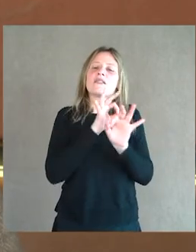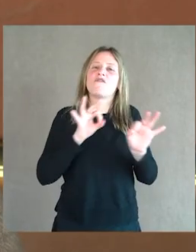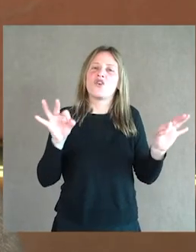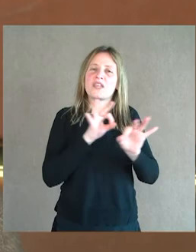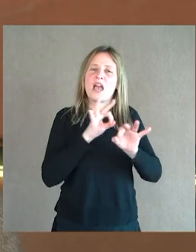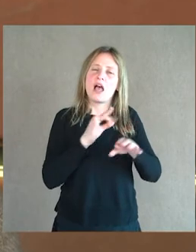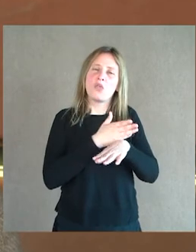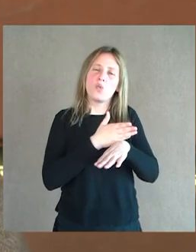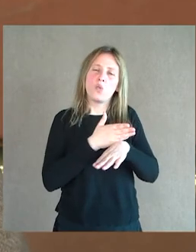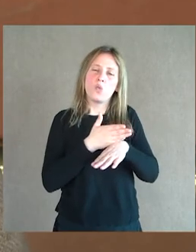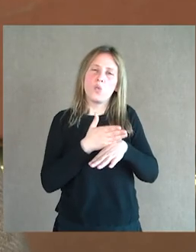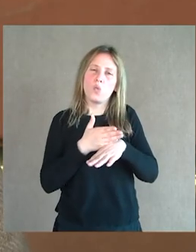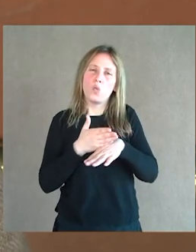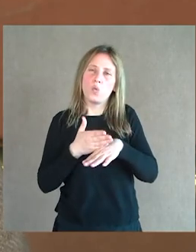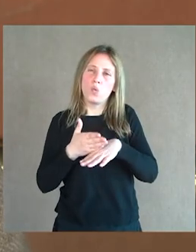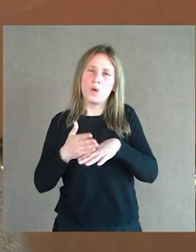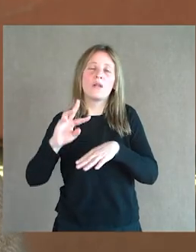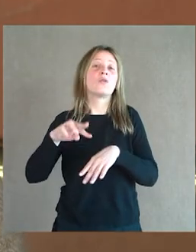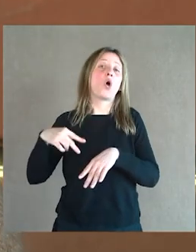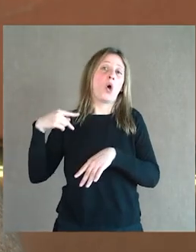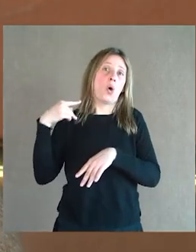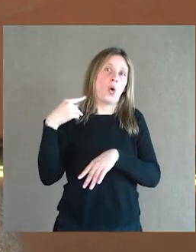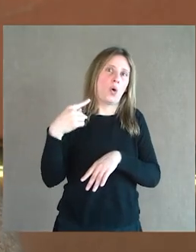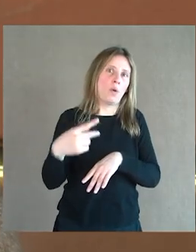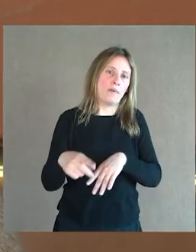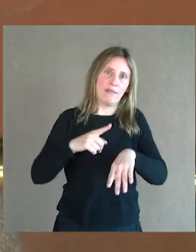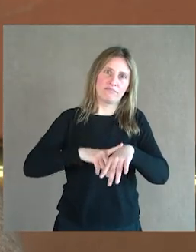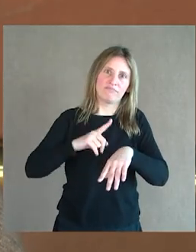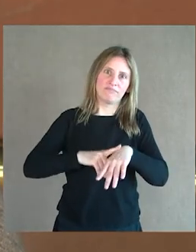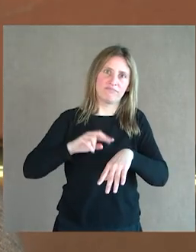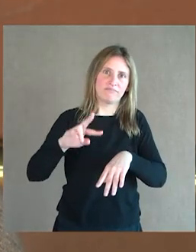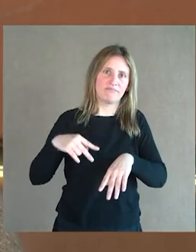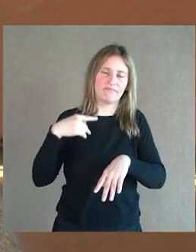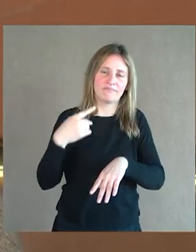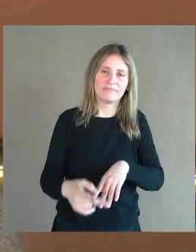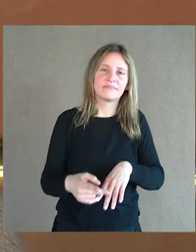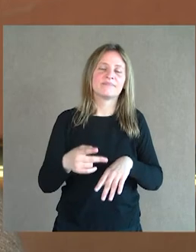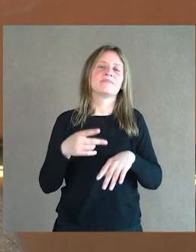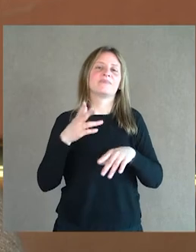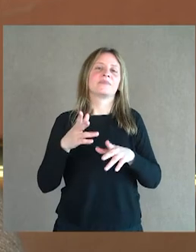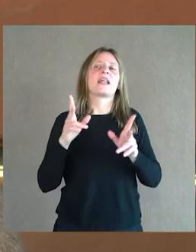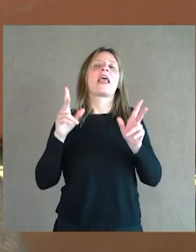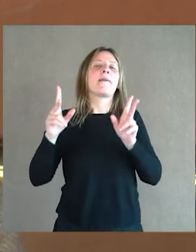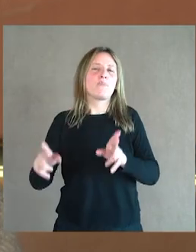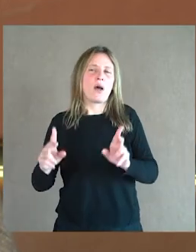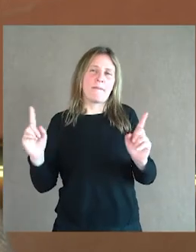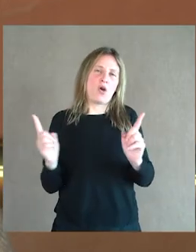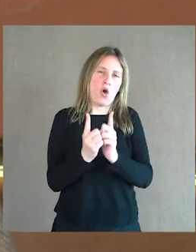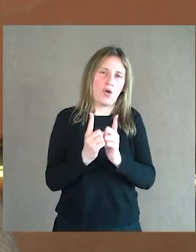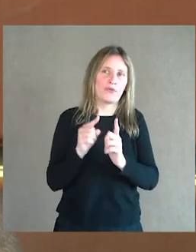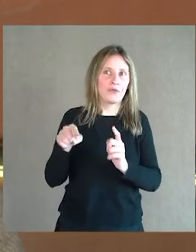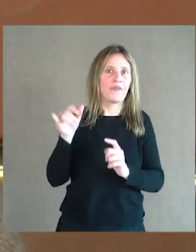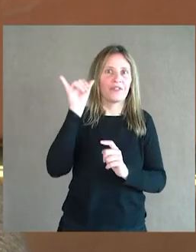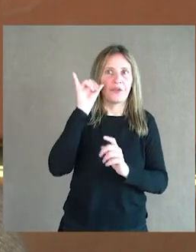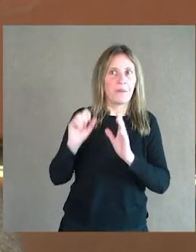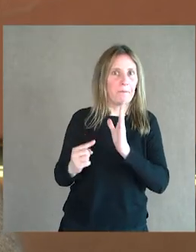dura casi el doble de lo que era una duración estándar para las sinfonías de la época, de hecho el primer movimiento